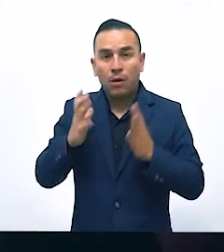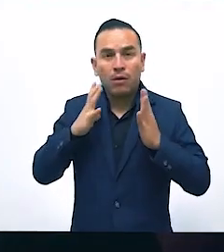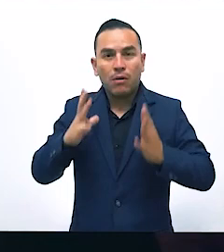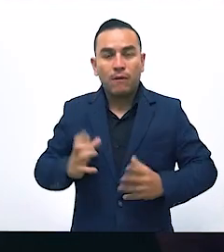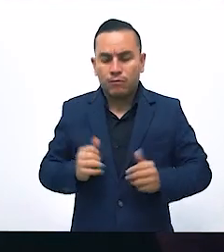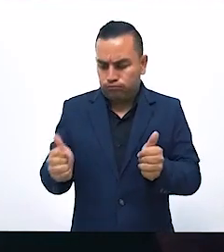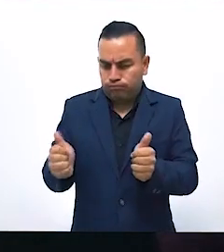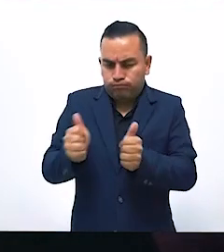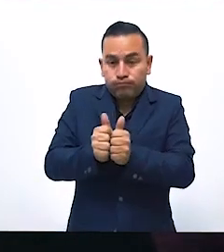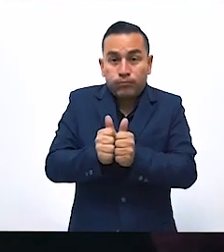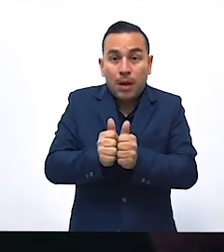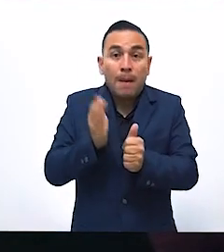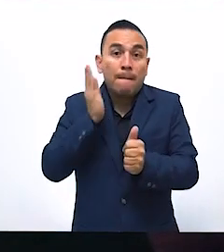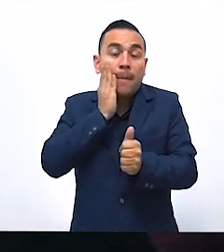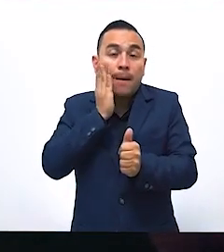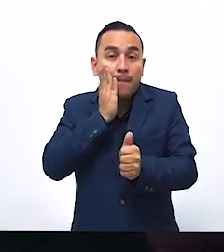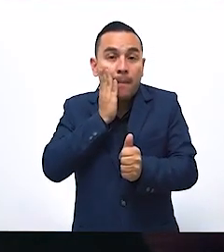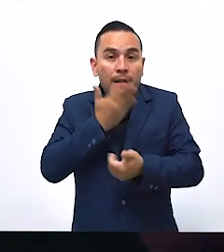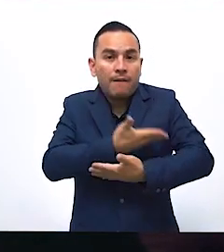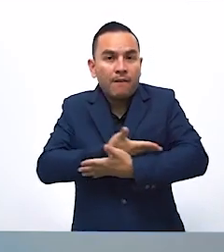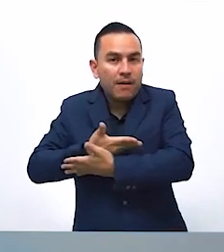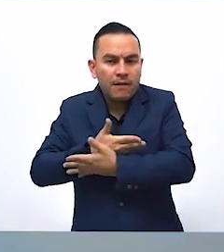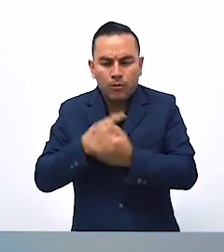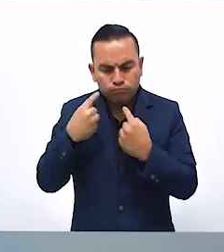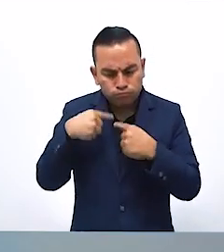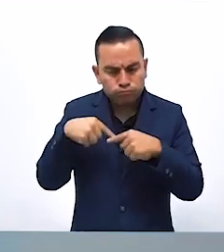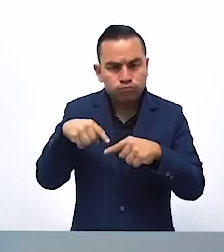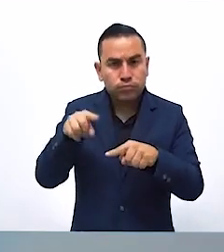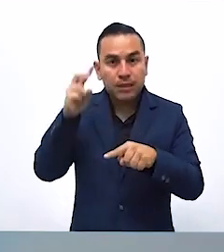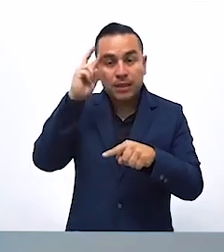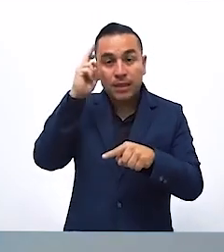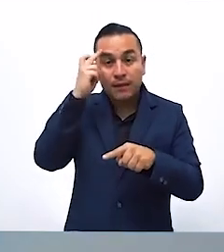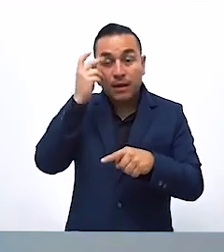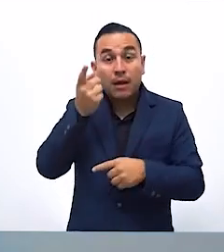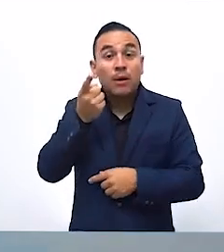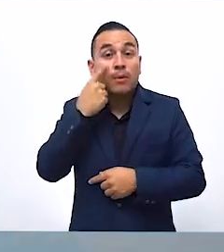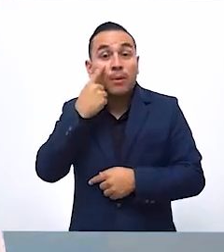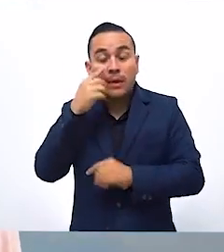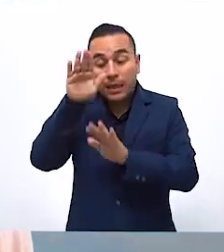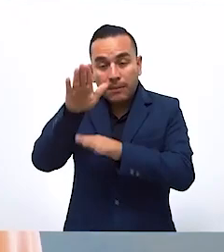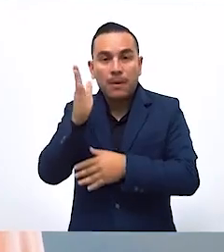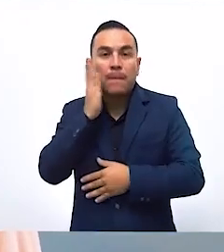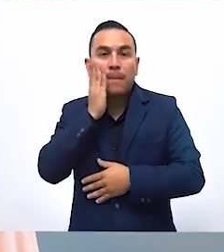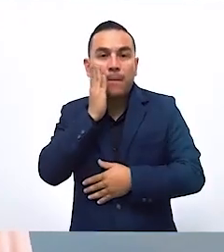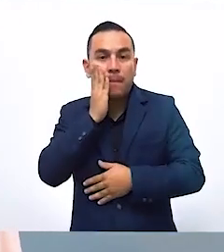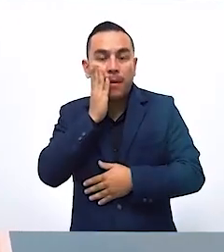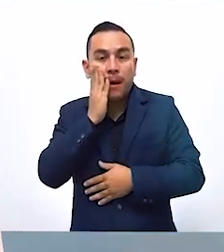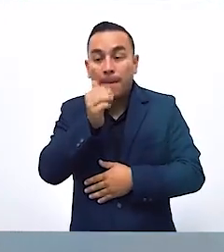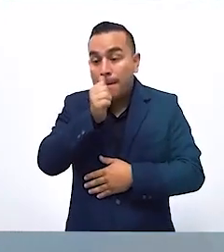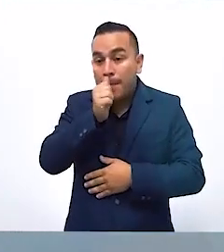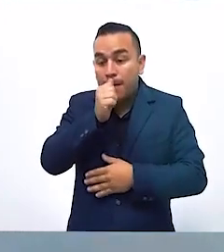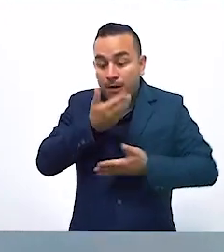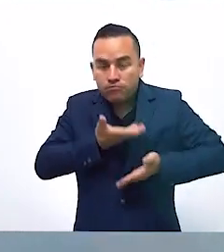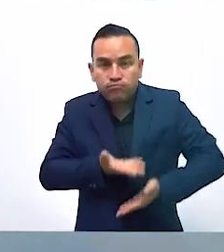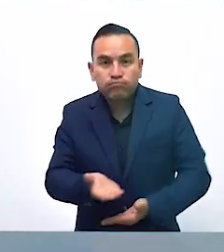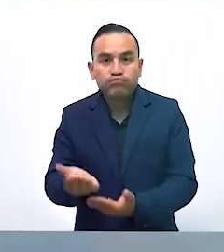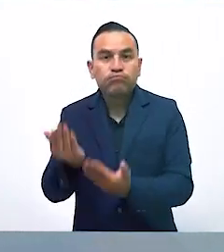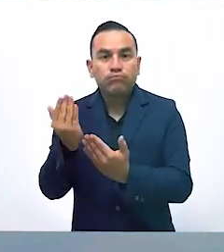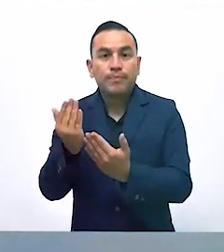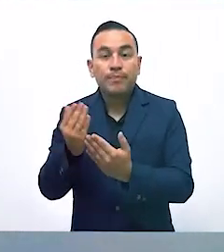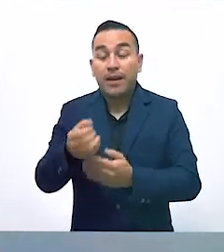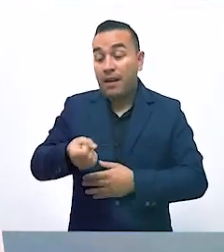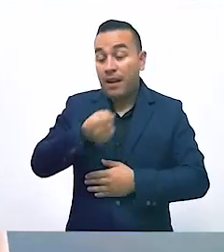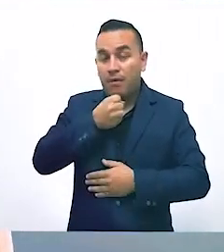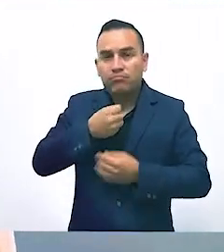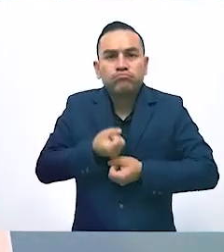acompañen a la mamá y a su bebé en todo momento. Es cuidar la intimidad de la mamá durante la labor de parto y el parto. Es